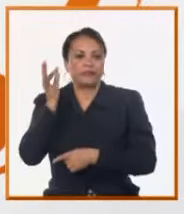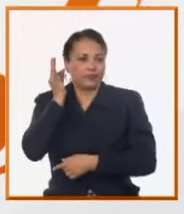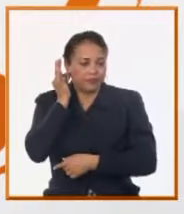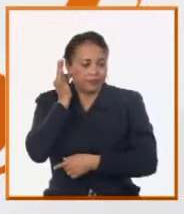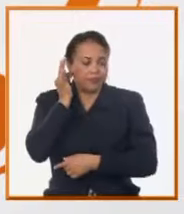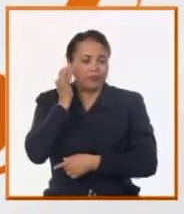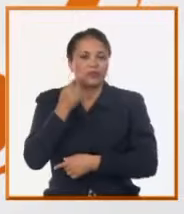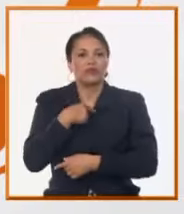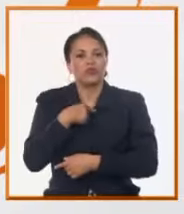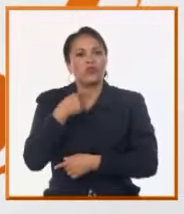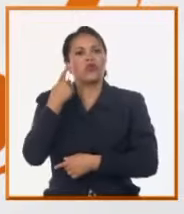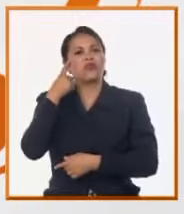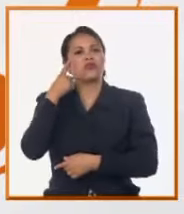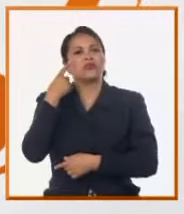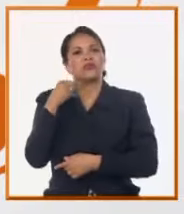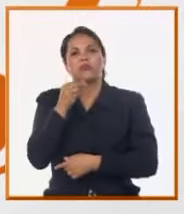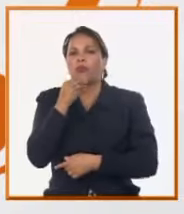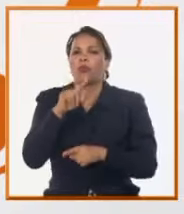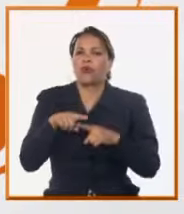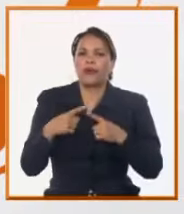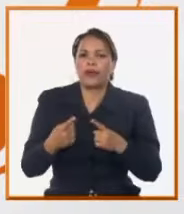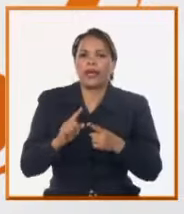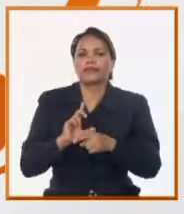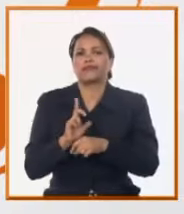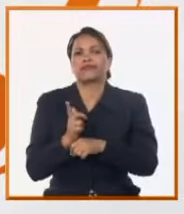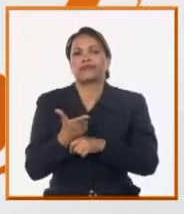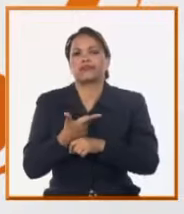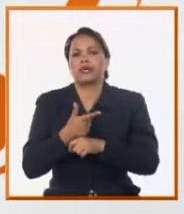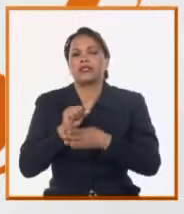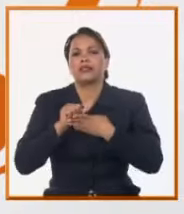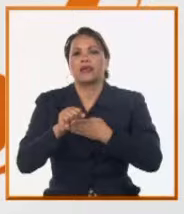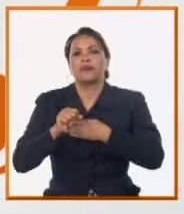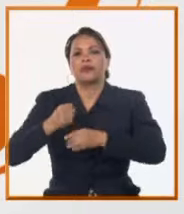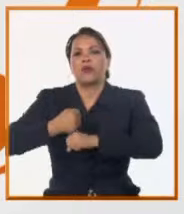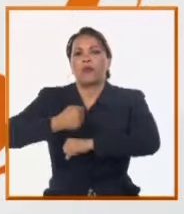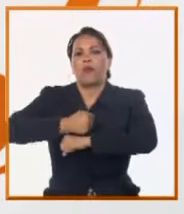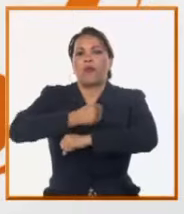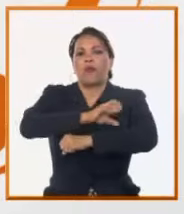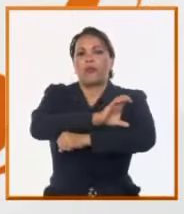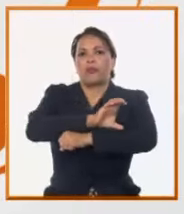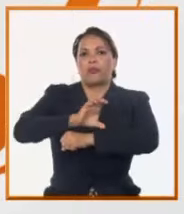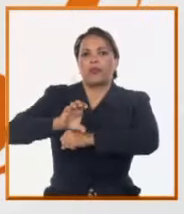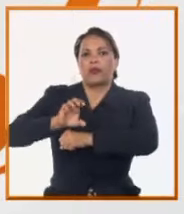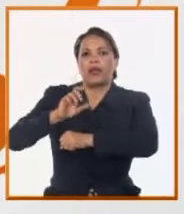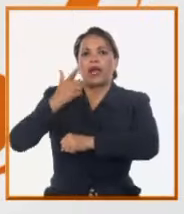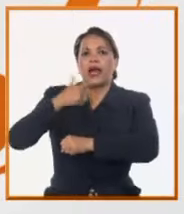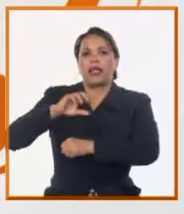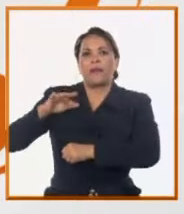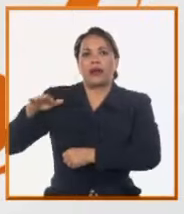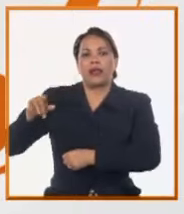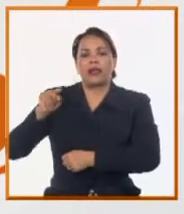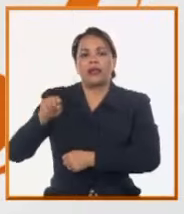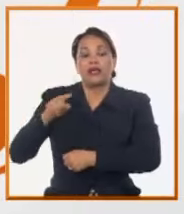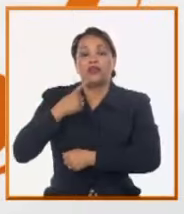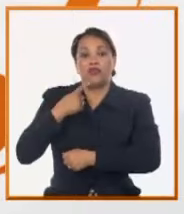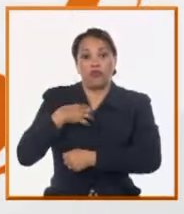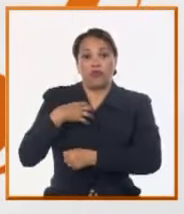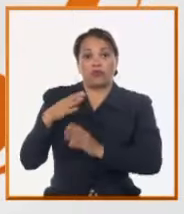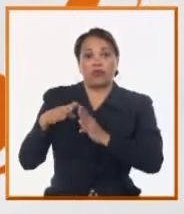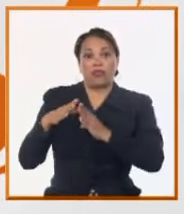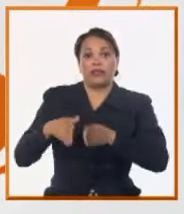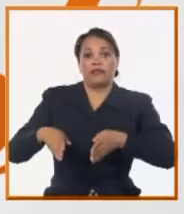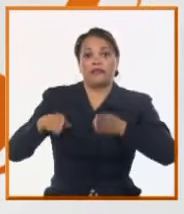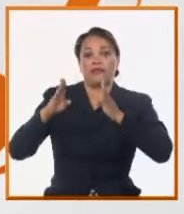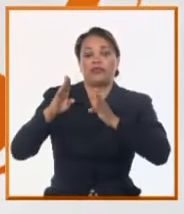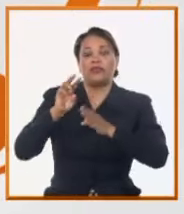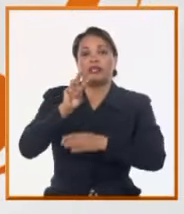tanto el servicio de las pipas en Alamar. Yo pertenezco al edificio 36A.